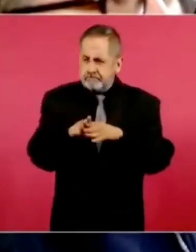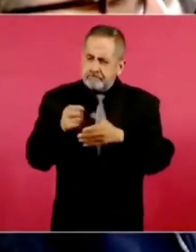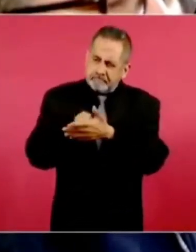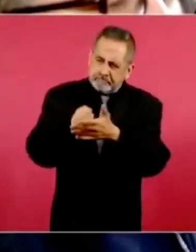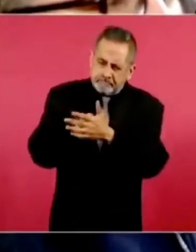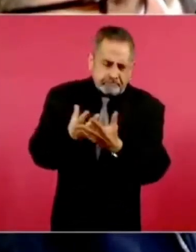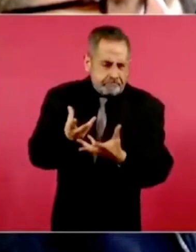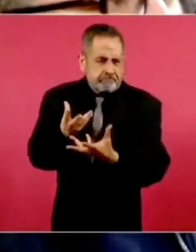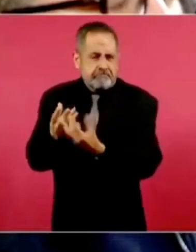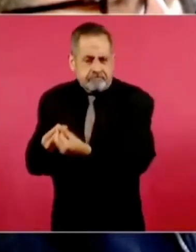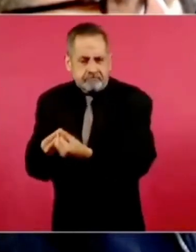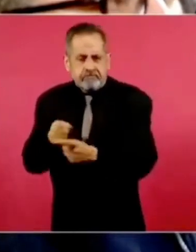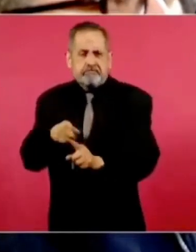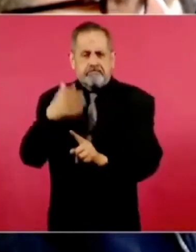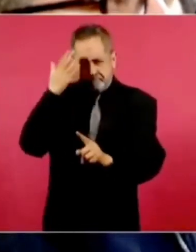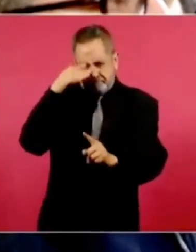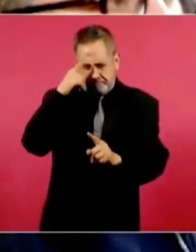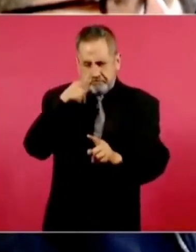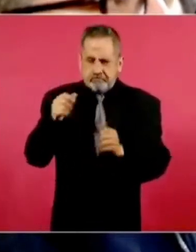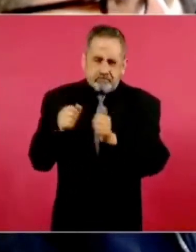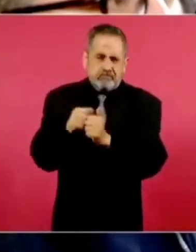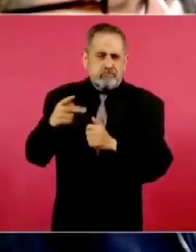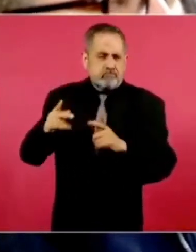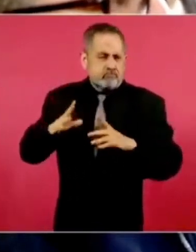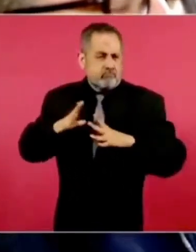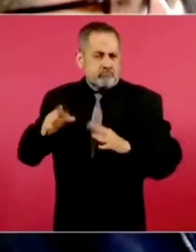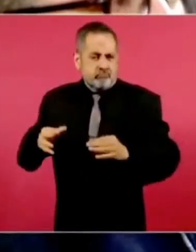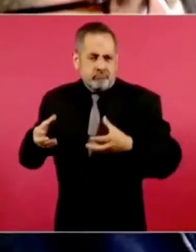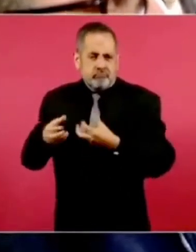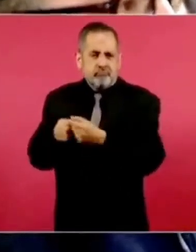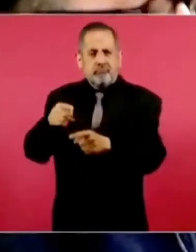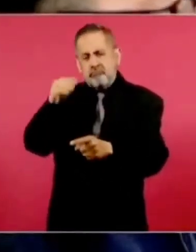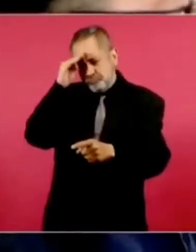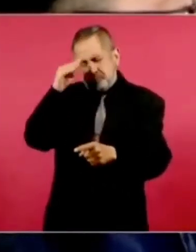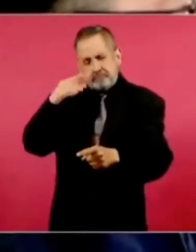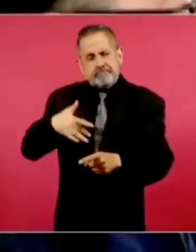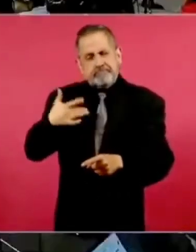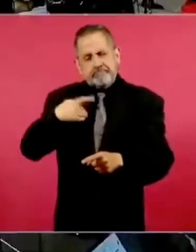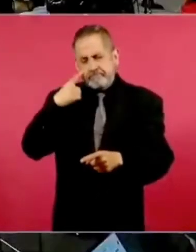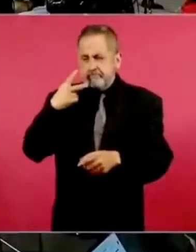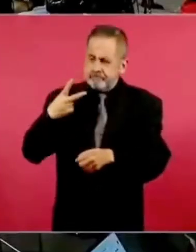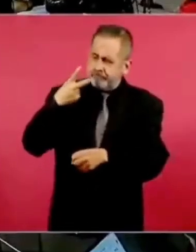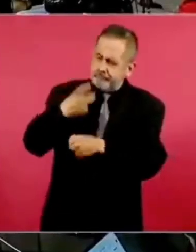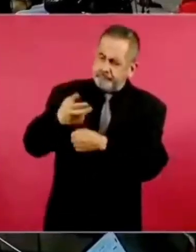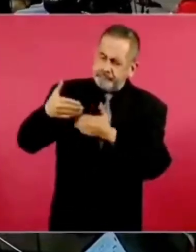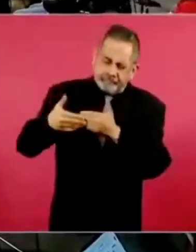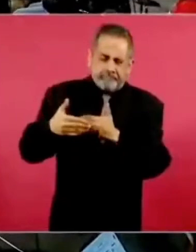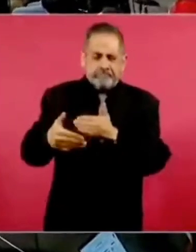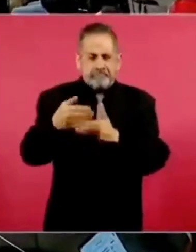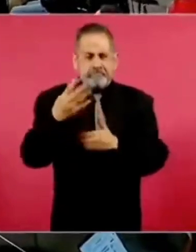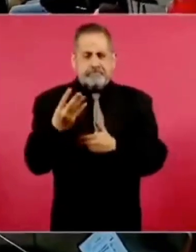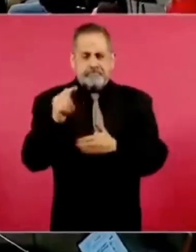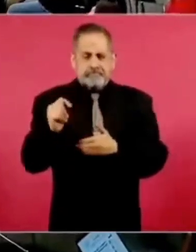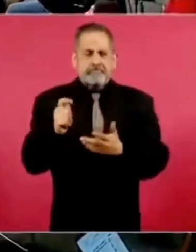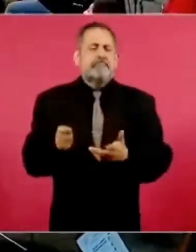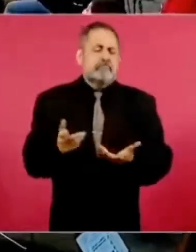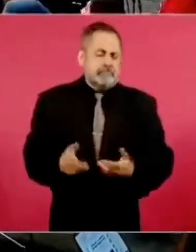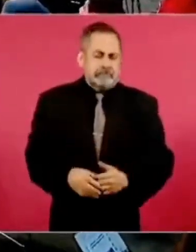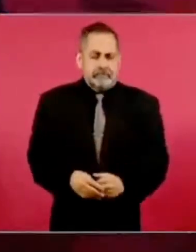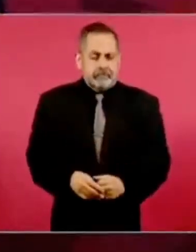y pues a sus fundadores saber esta valoración del segundo piso. Bueno, César